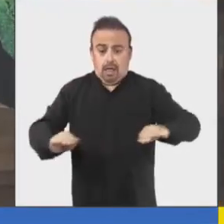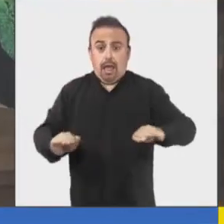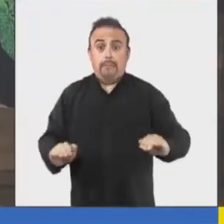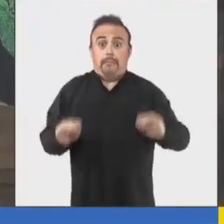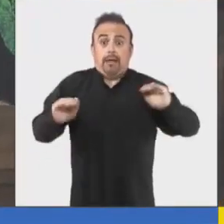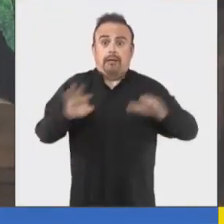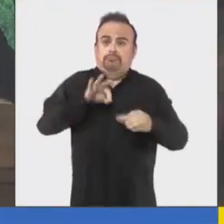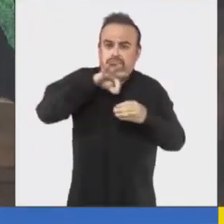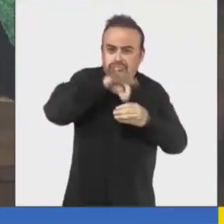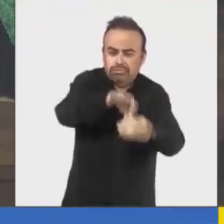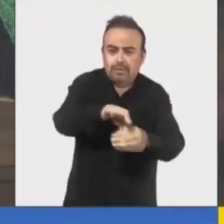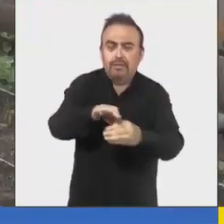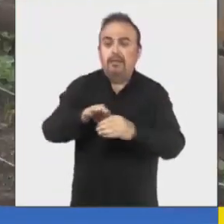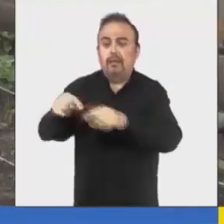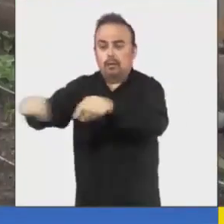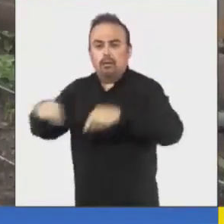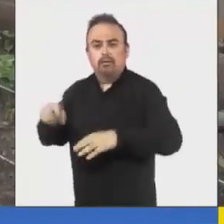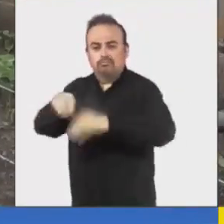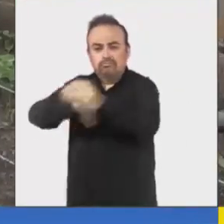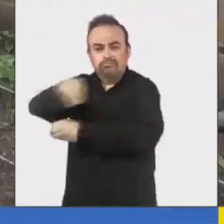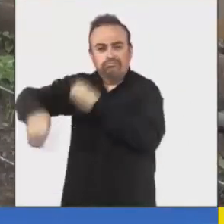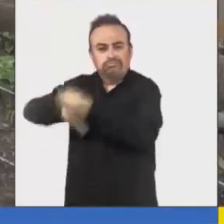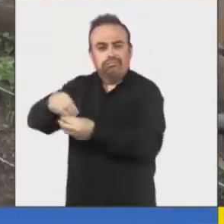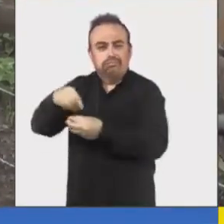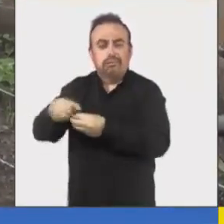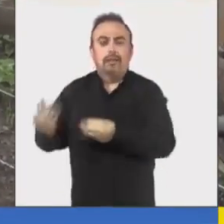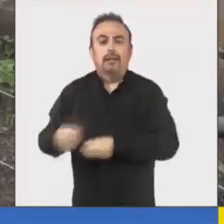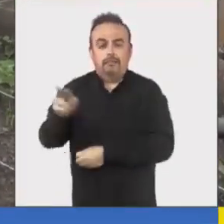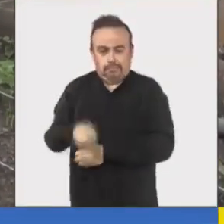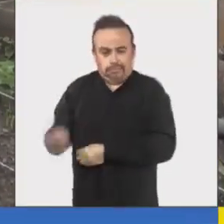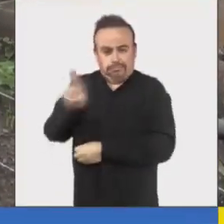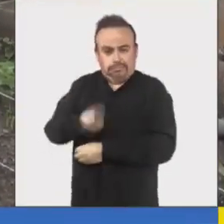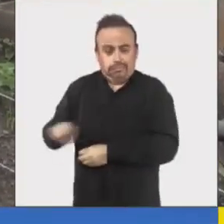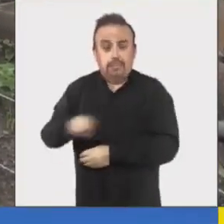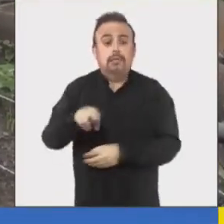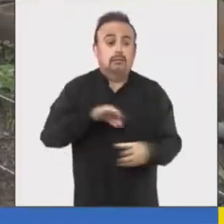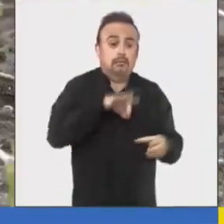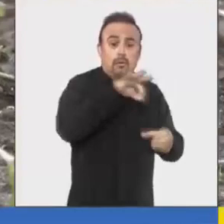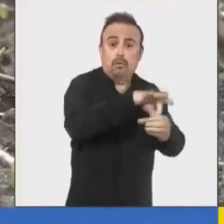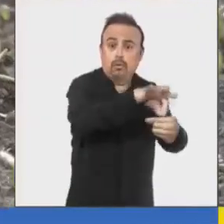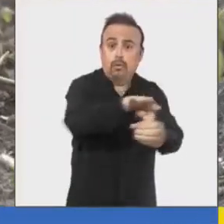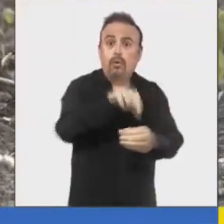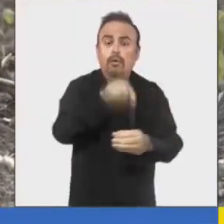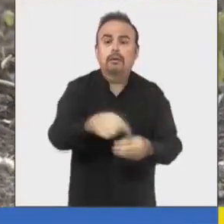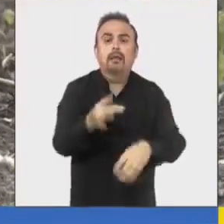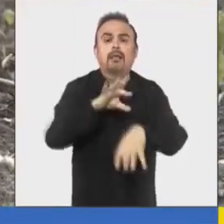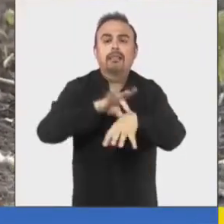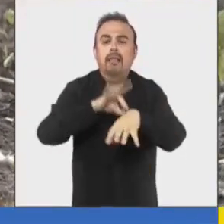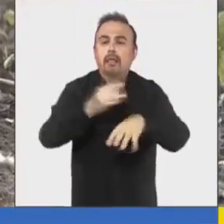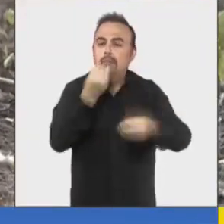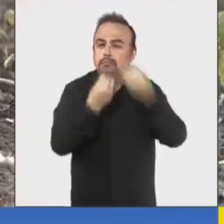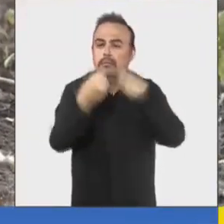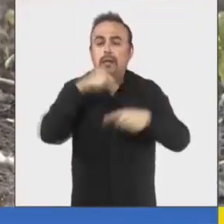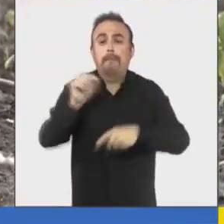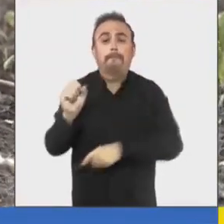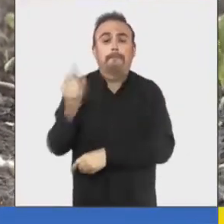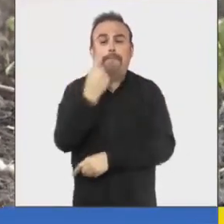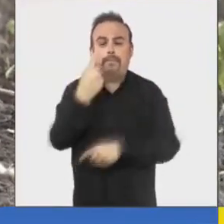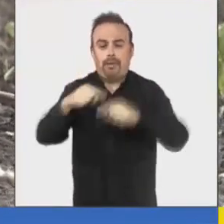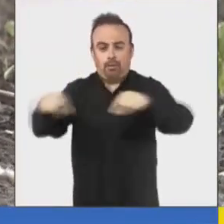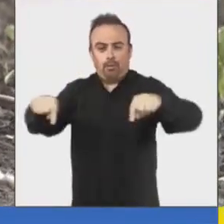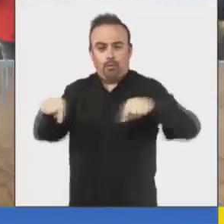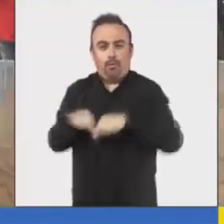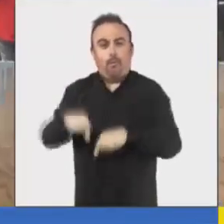cultivo, zonas de compostaje y zonas de plantas medicinales. Todo esto es el primer huerto comunitario municipal.